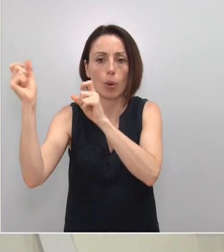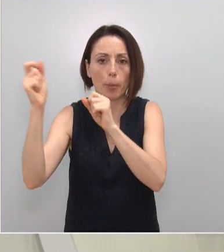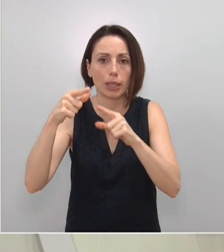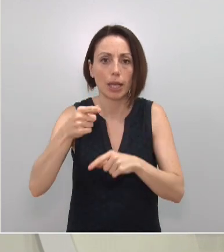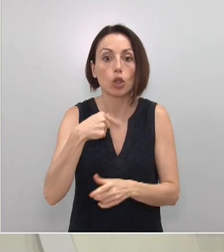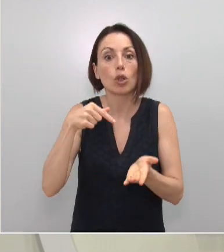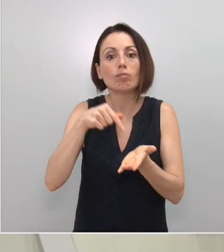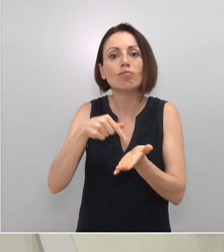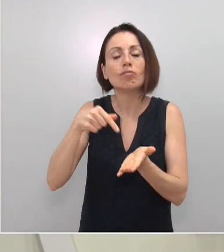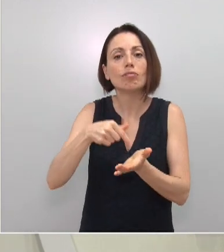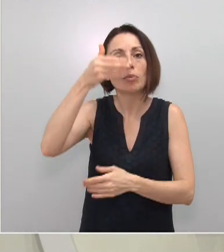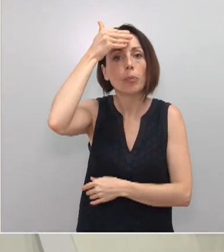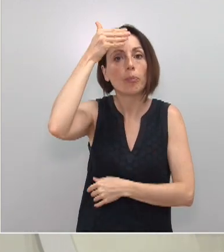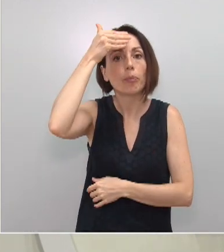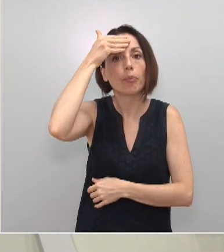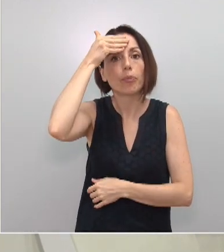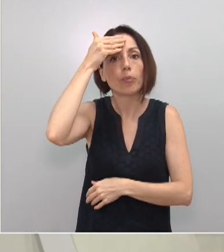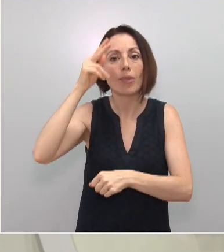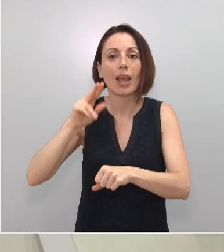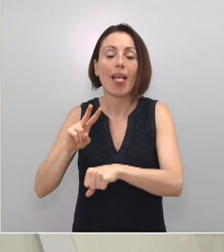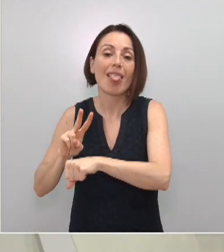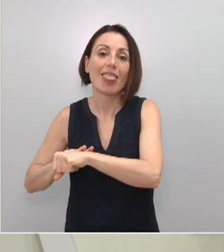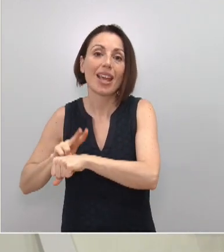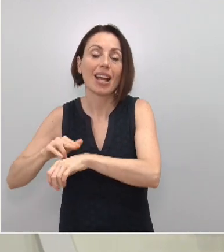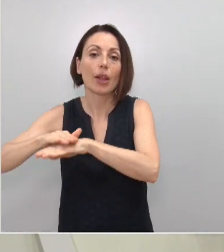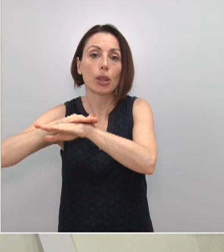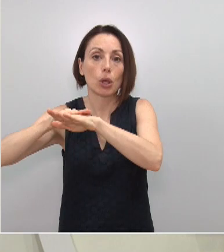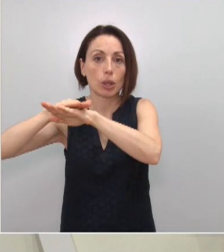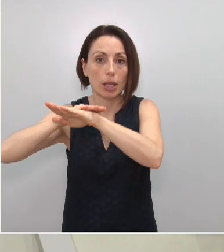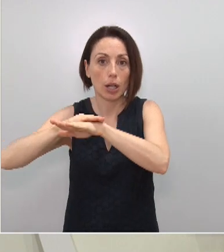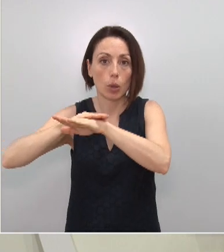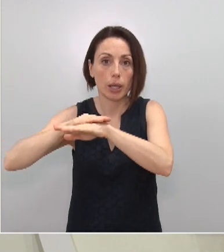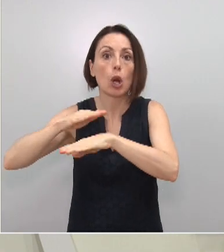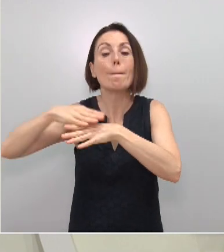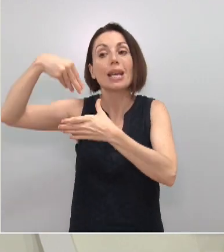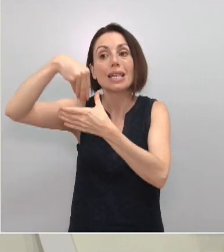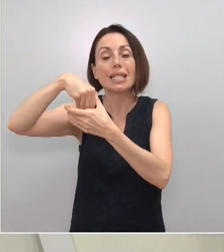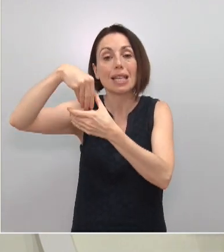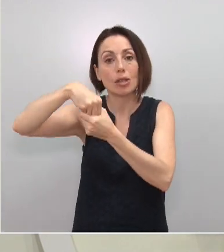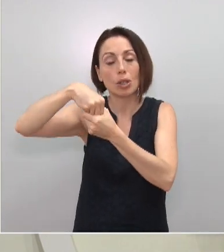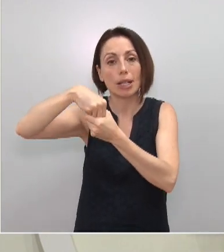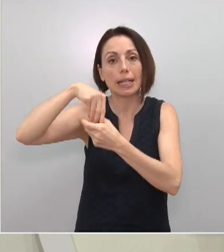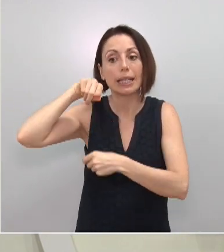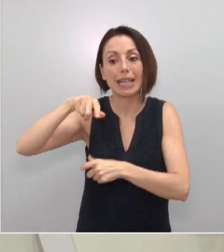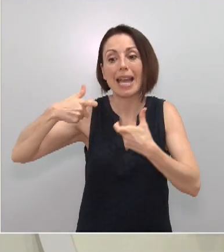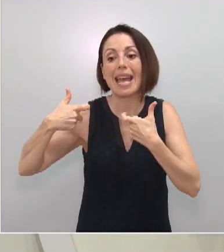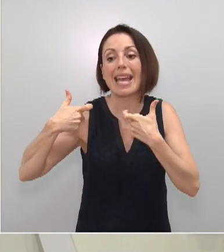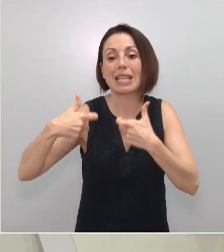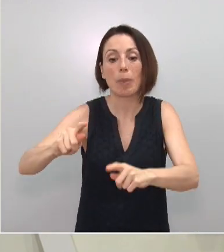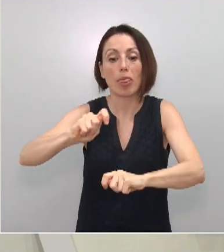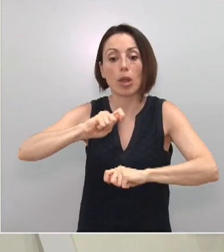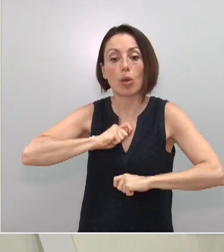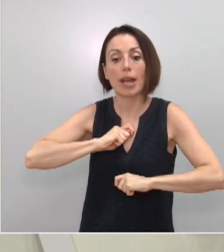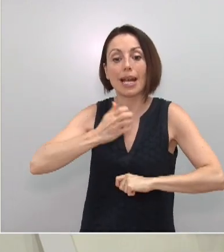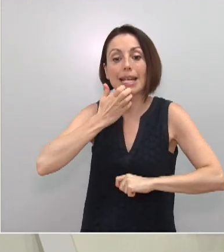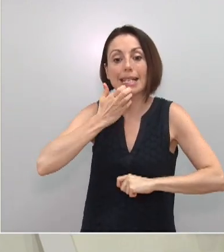principal exigencia, desde luego que la delegación del Gobierno, que el Ministerio del Interior pueda habilitar estos espacios para